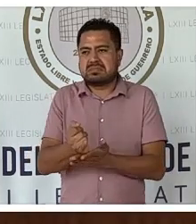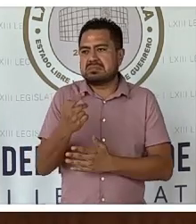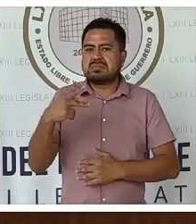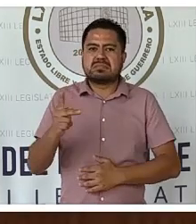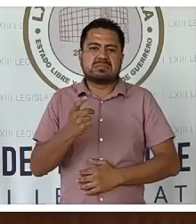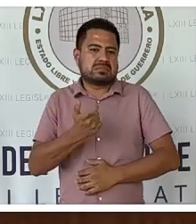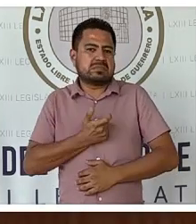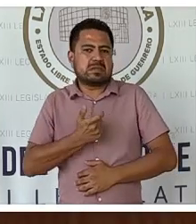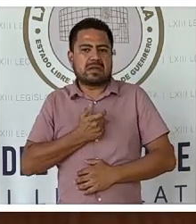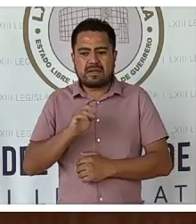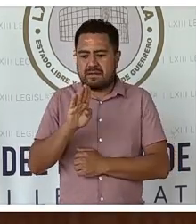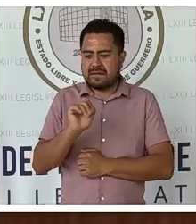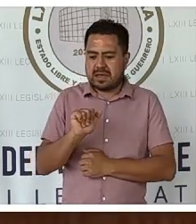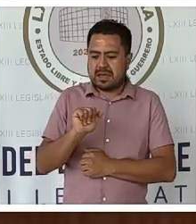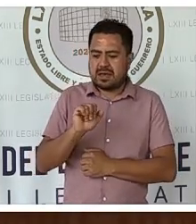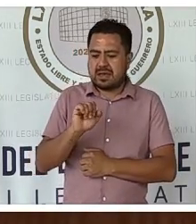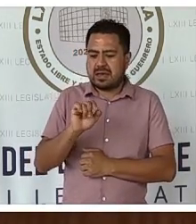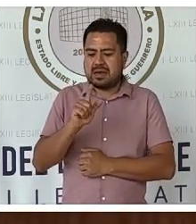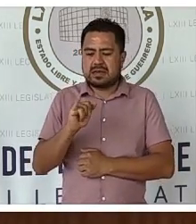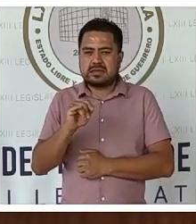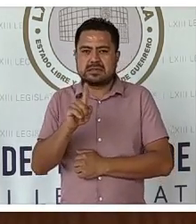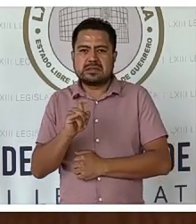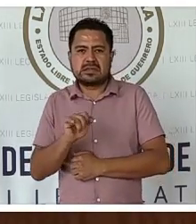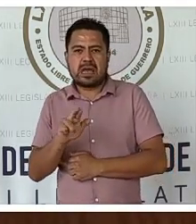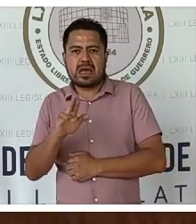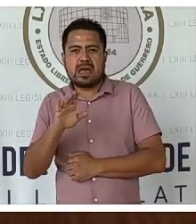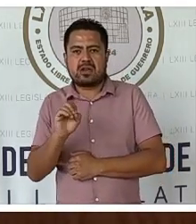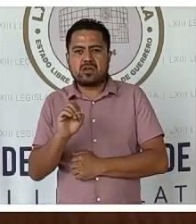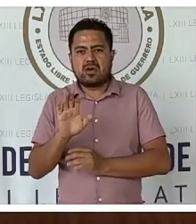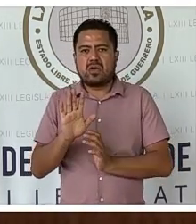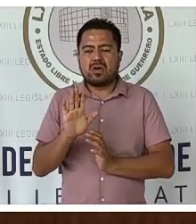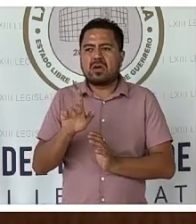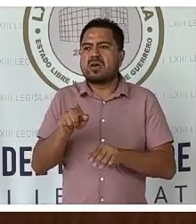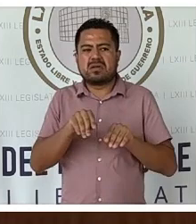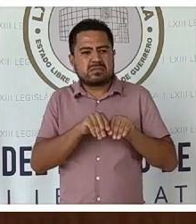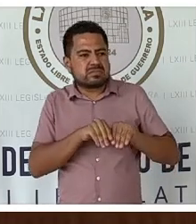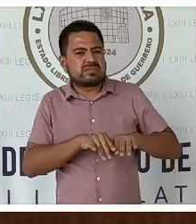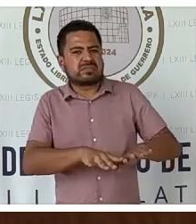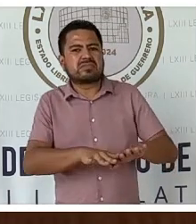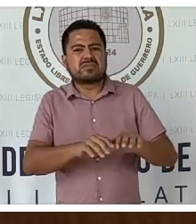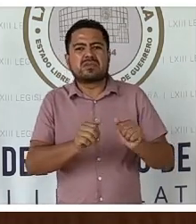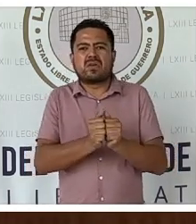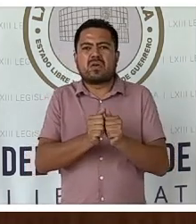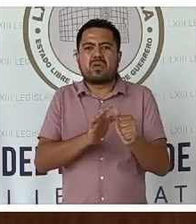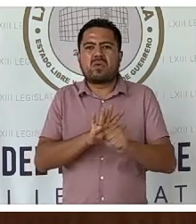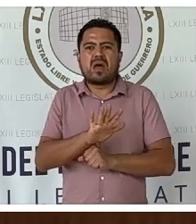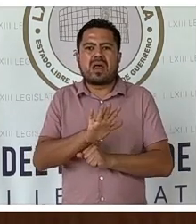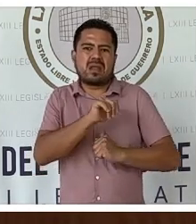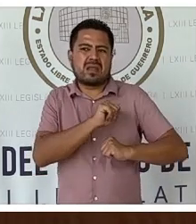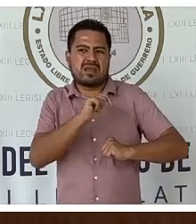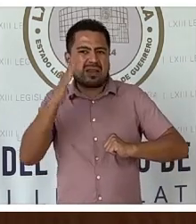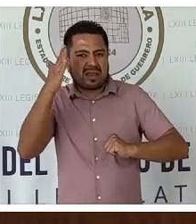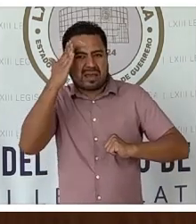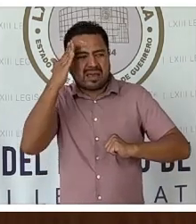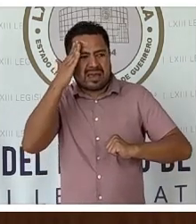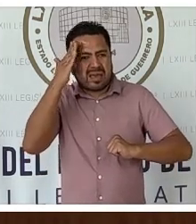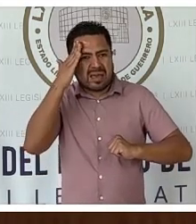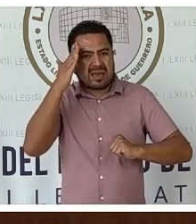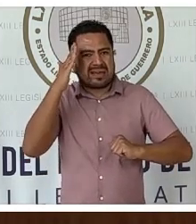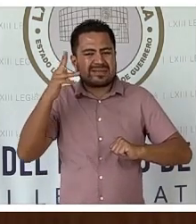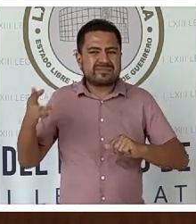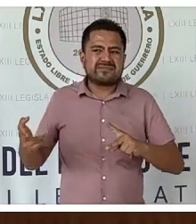medalla Belisario Domínguez, donde denunció las tendencias al autovoltarismo y a la